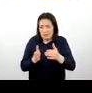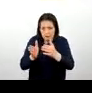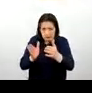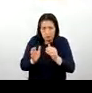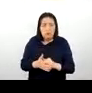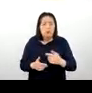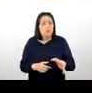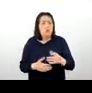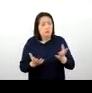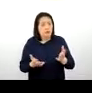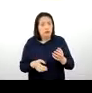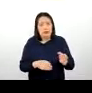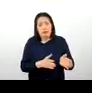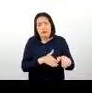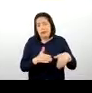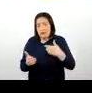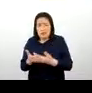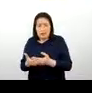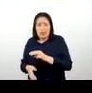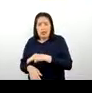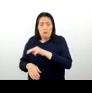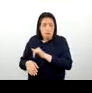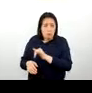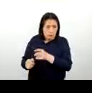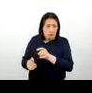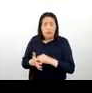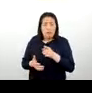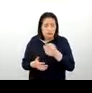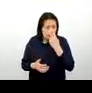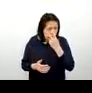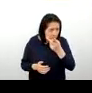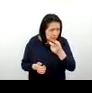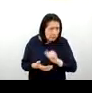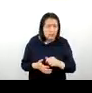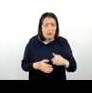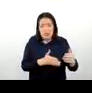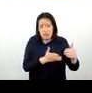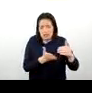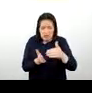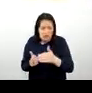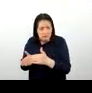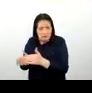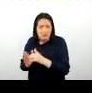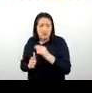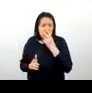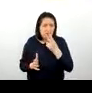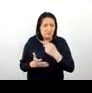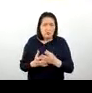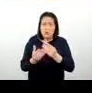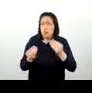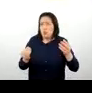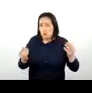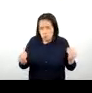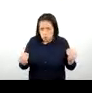Mulla, Bamba. En todo este trayecto como ustedes pueden ir observando se tiene una gran riqueza